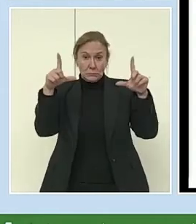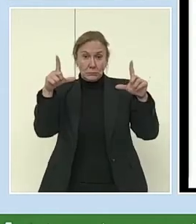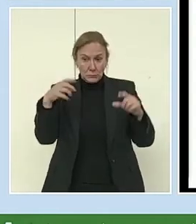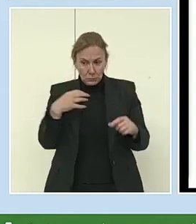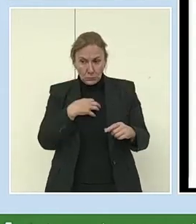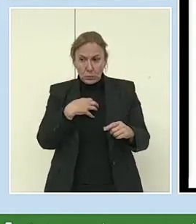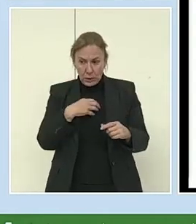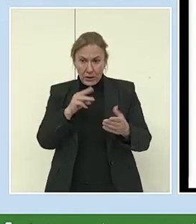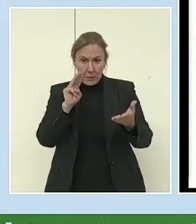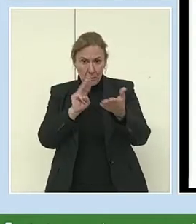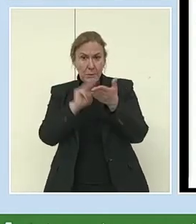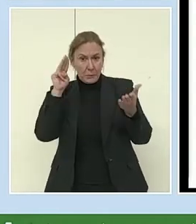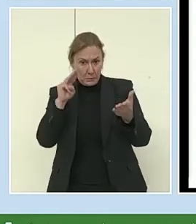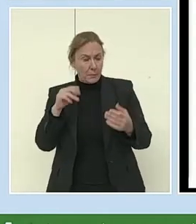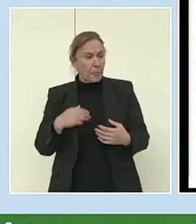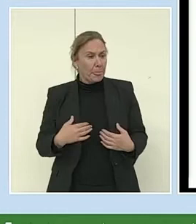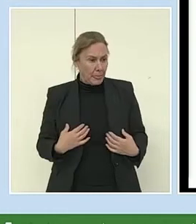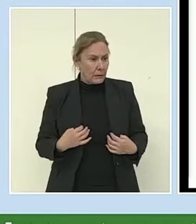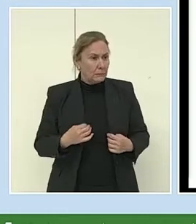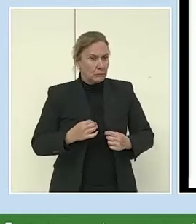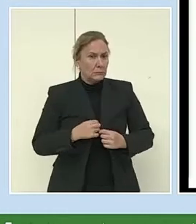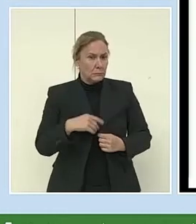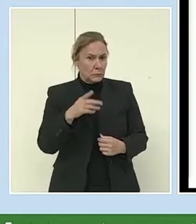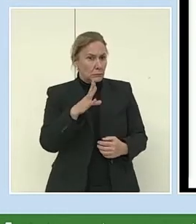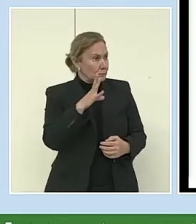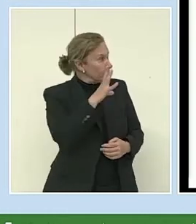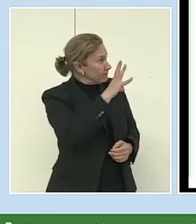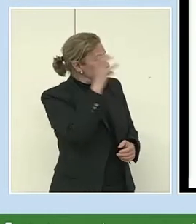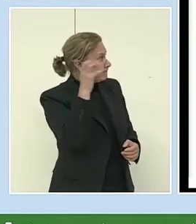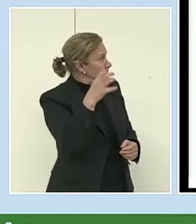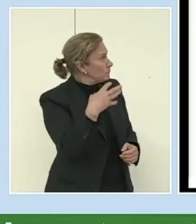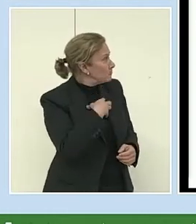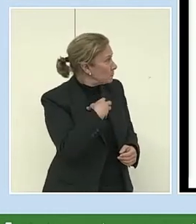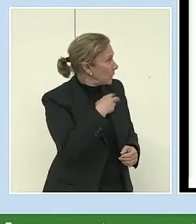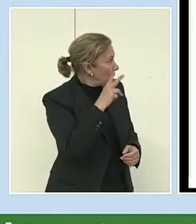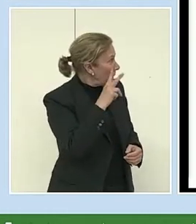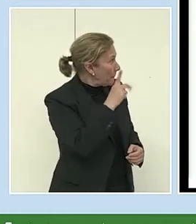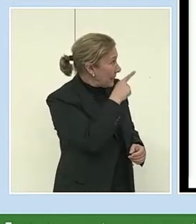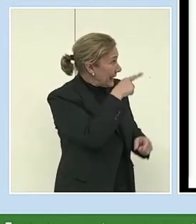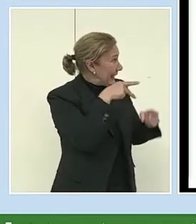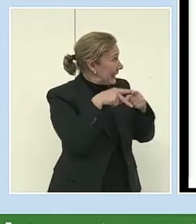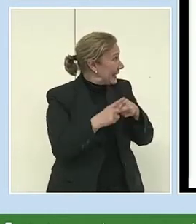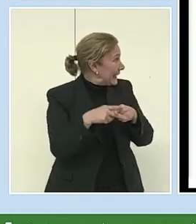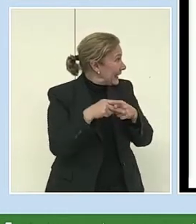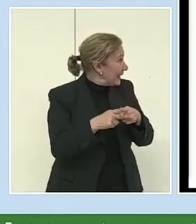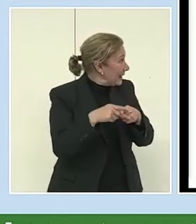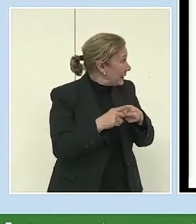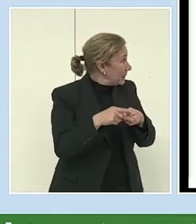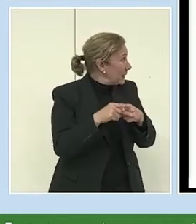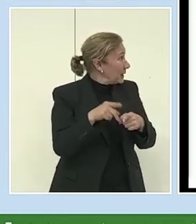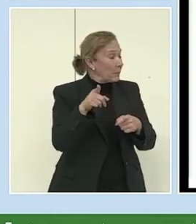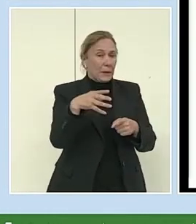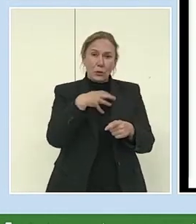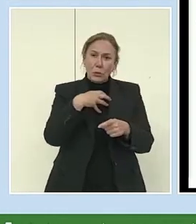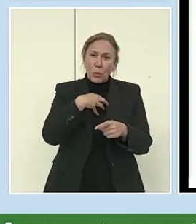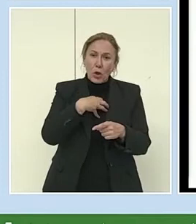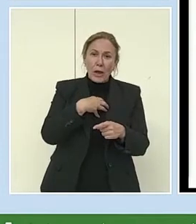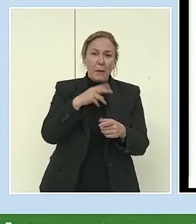código QR, pues, y lo pueden captar desde aquí, para responder a la siguiente pregunta.